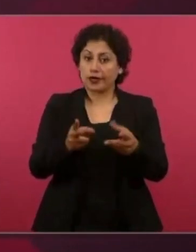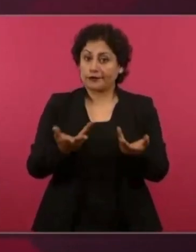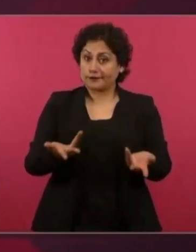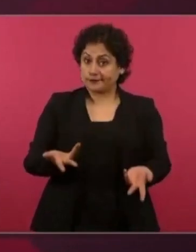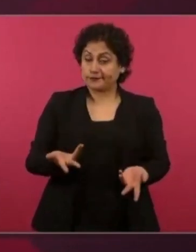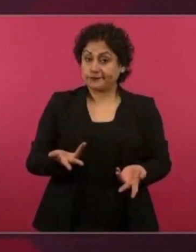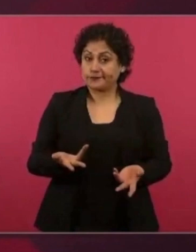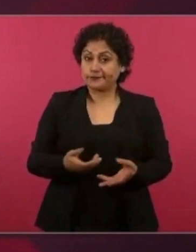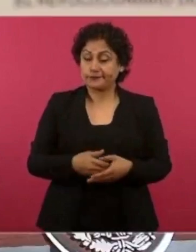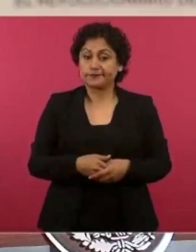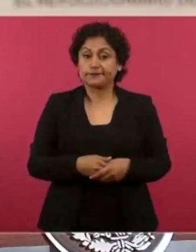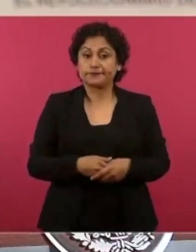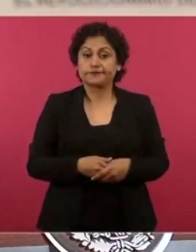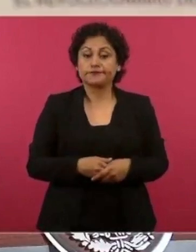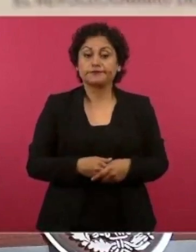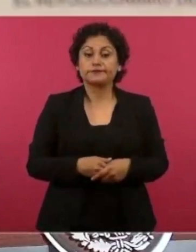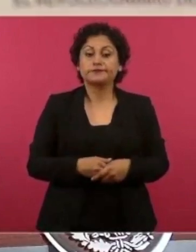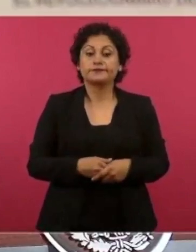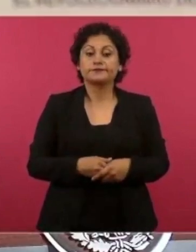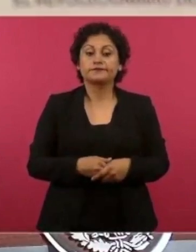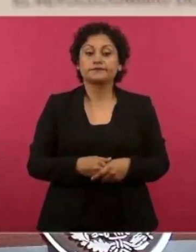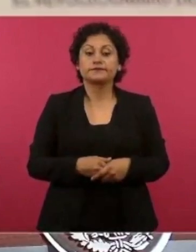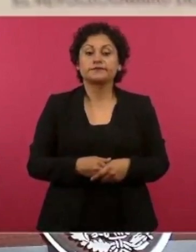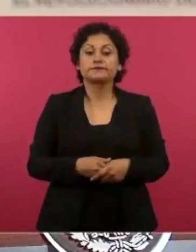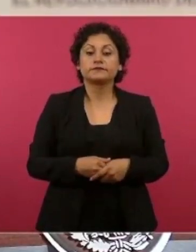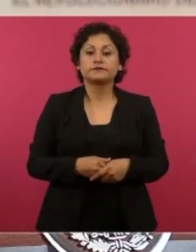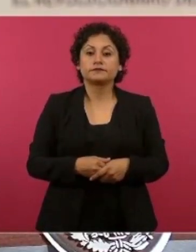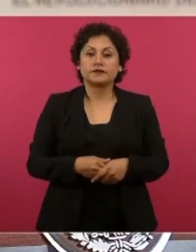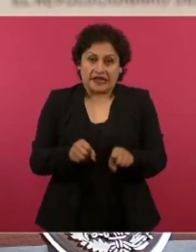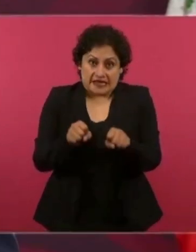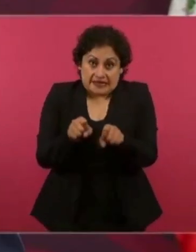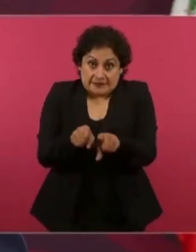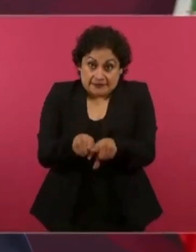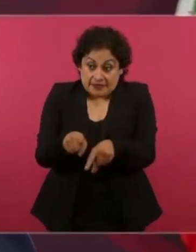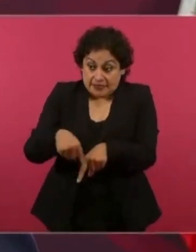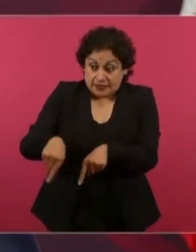planteando hasta que arranquen las hojas